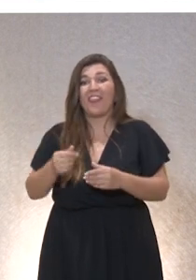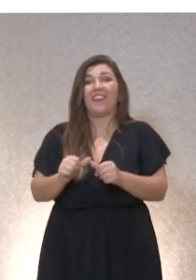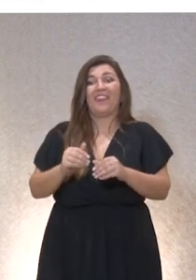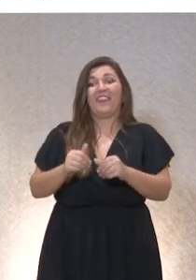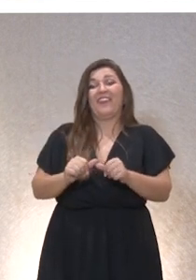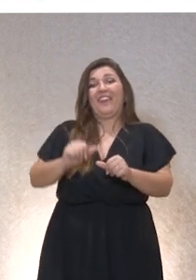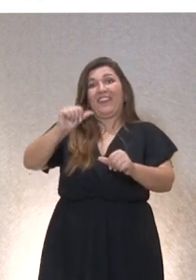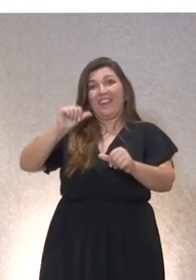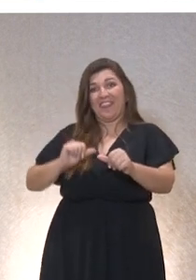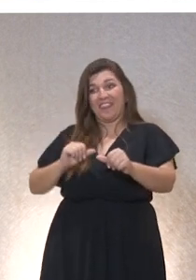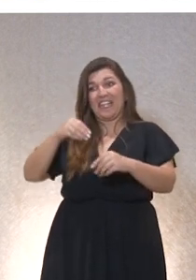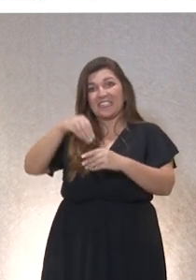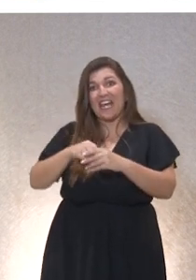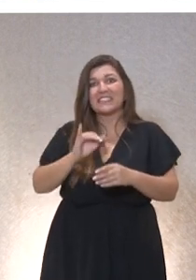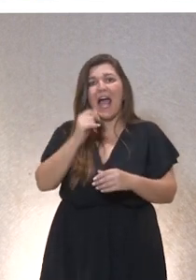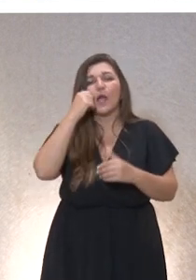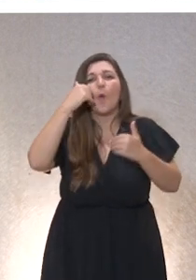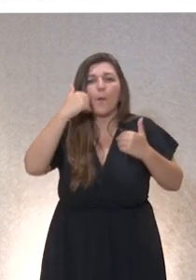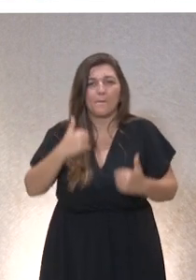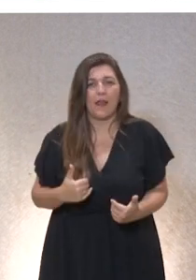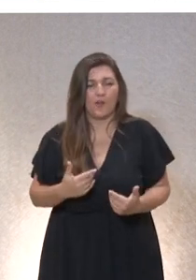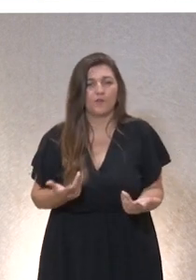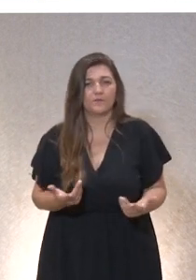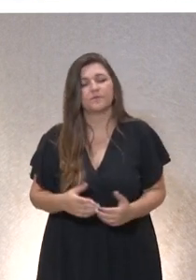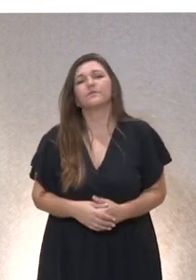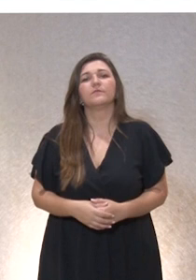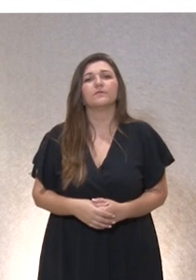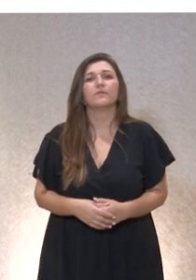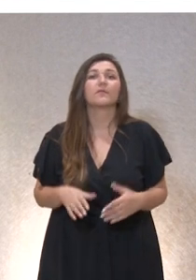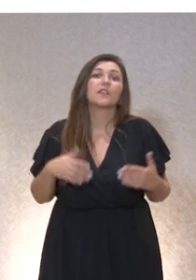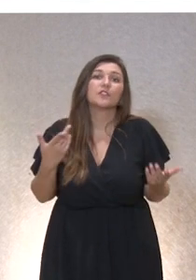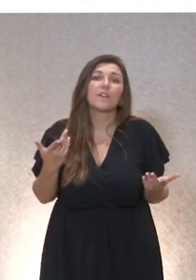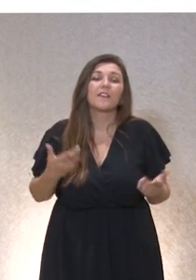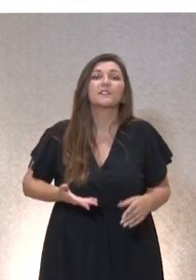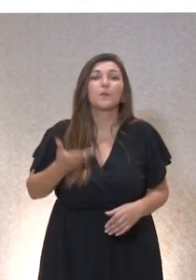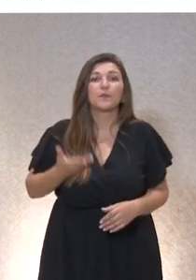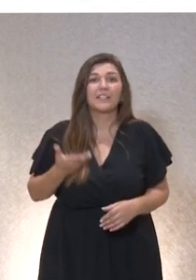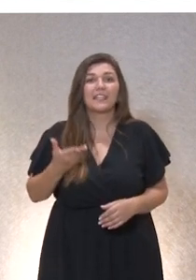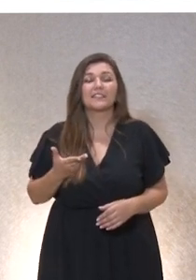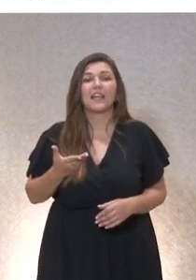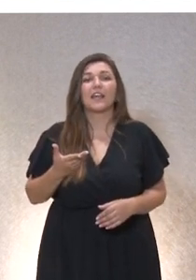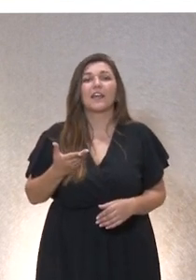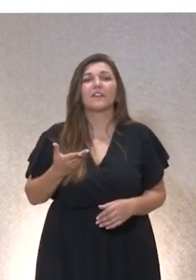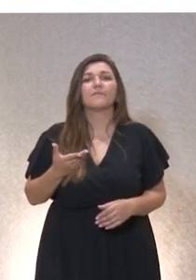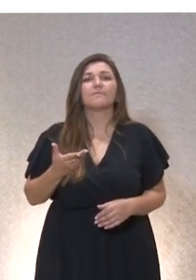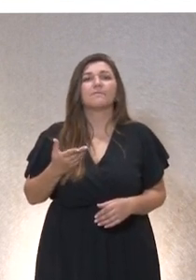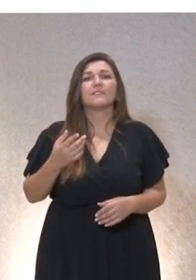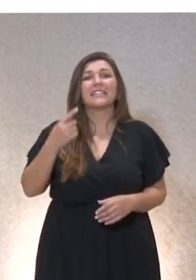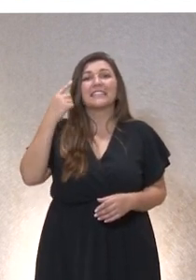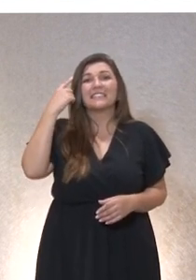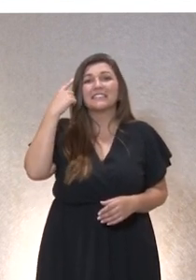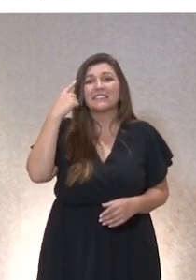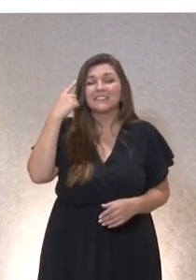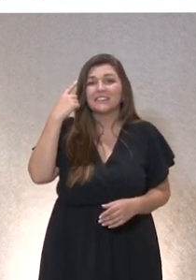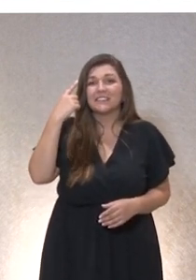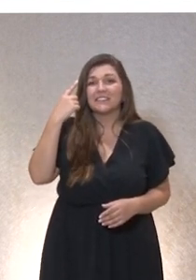detrás de cada engendro de inteligencia artificial. Por lo tanto, la clave está, vamos a llamar con independencia del nivel en el que